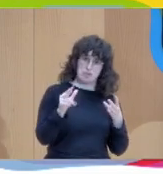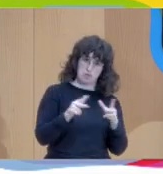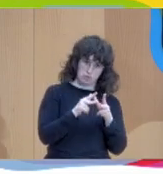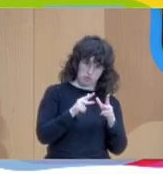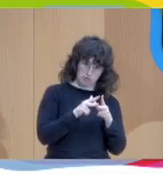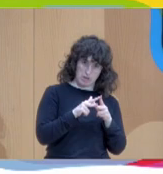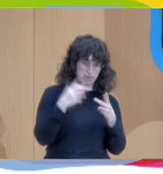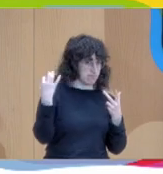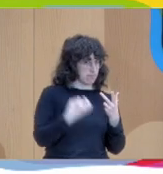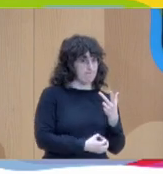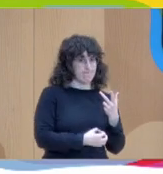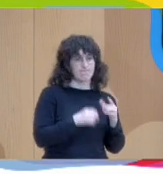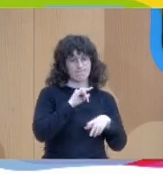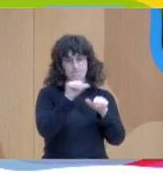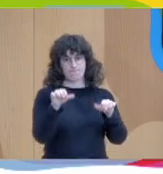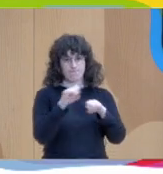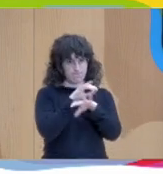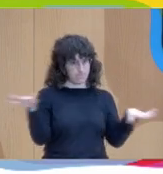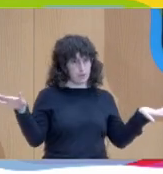el modelo y que todo el mundo tuviera